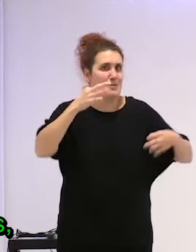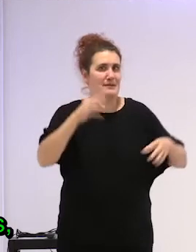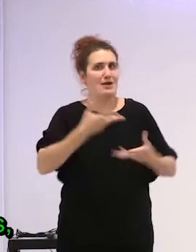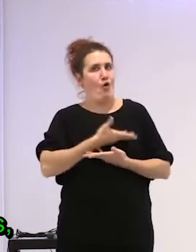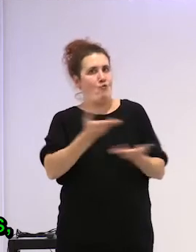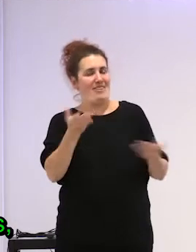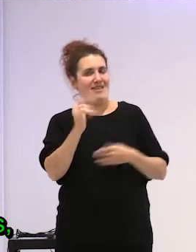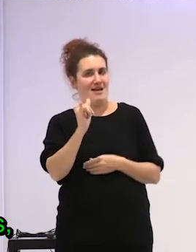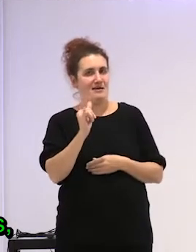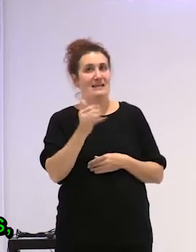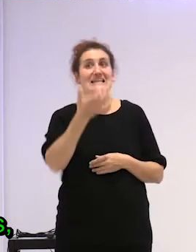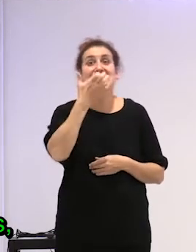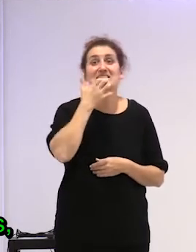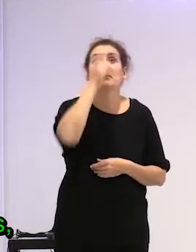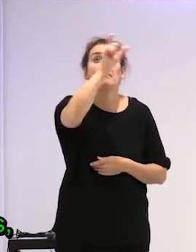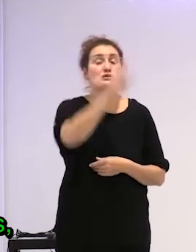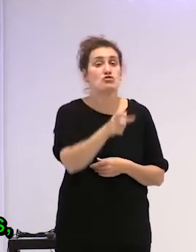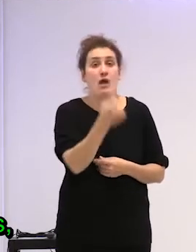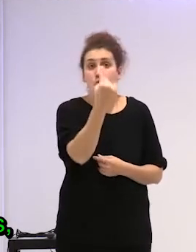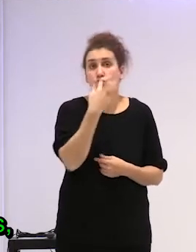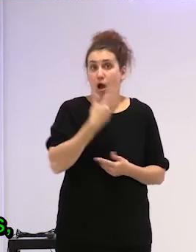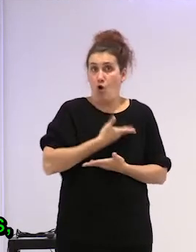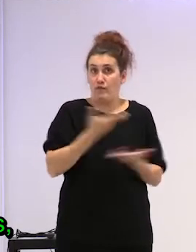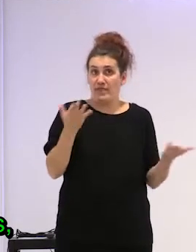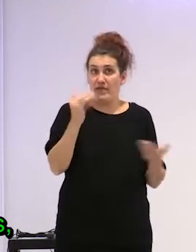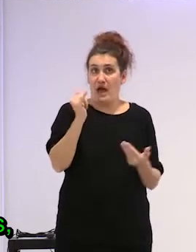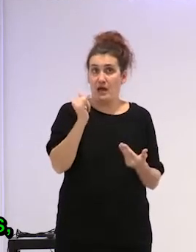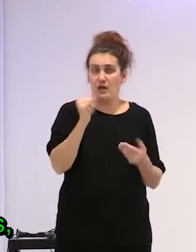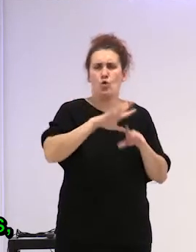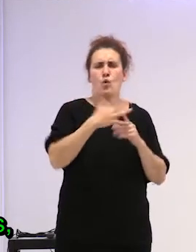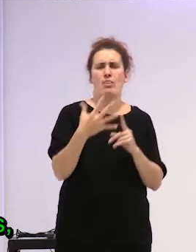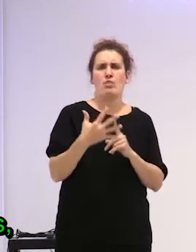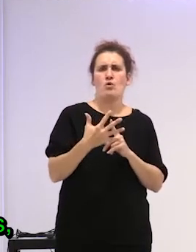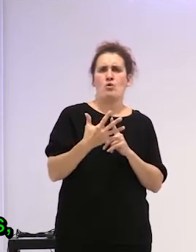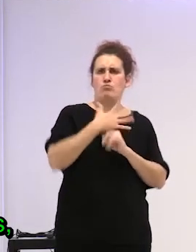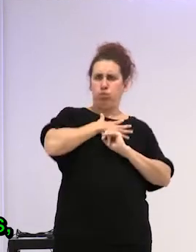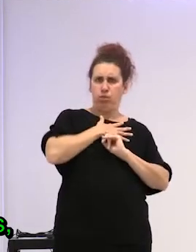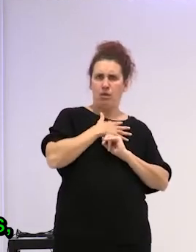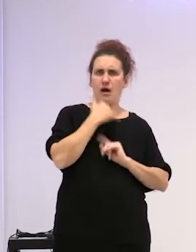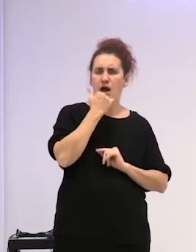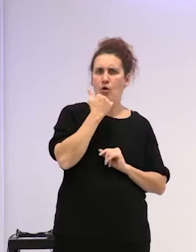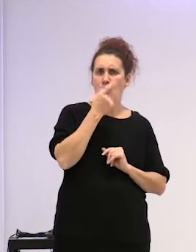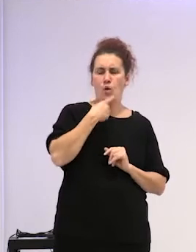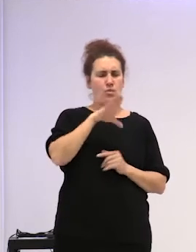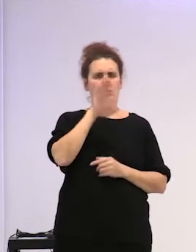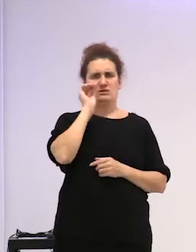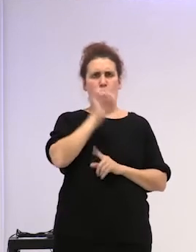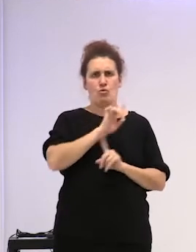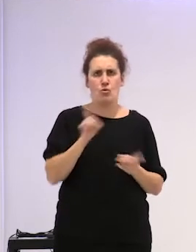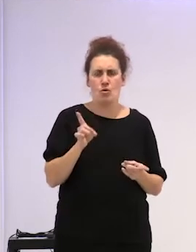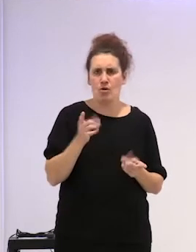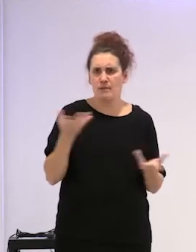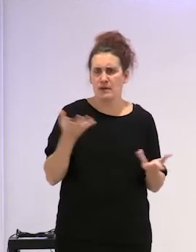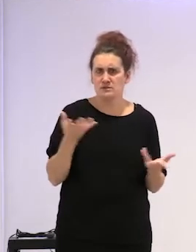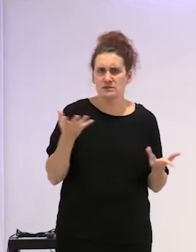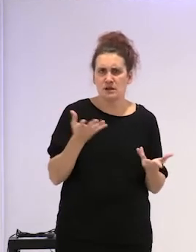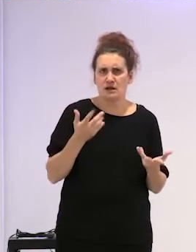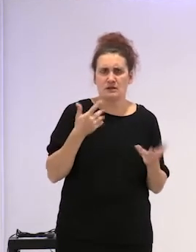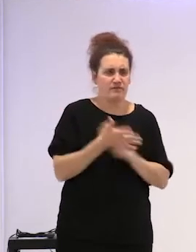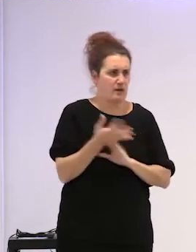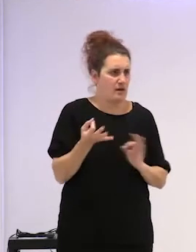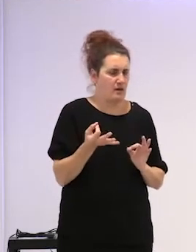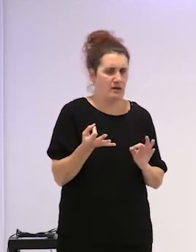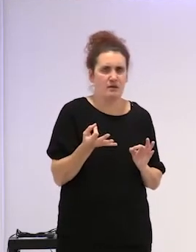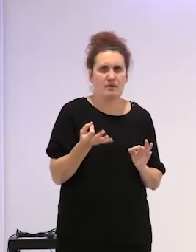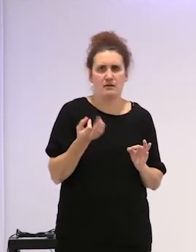si confiamos en alguien cuando nos agrede, cuando no entendemos, cuando no entienden qué significa